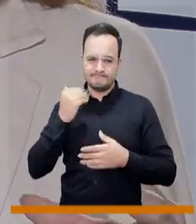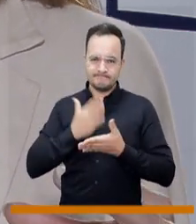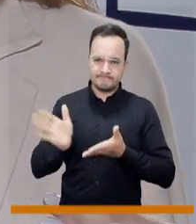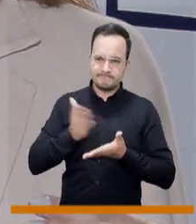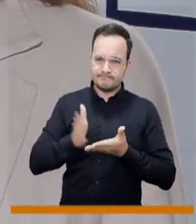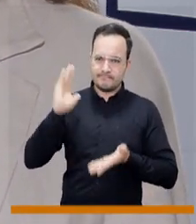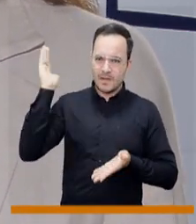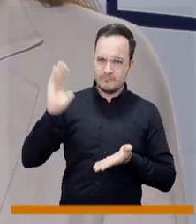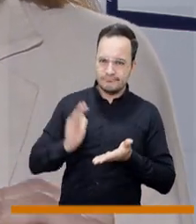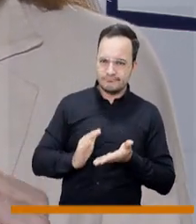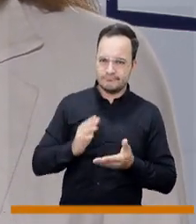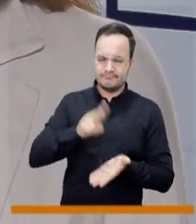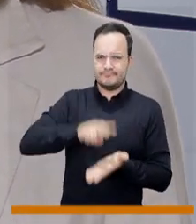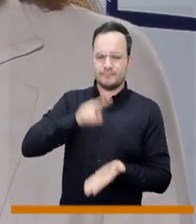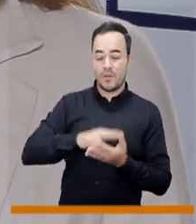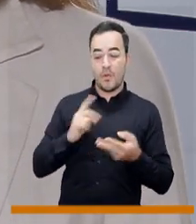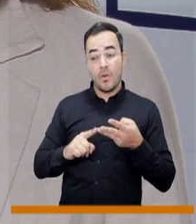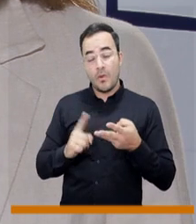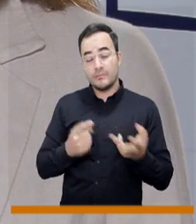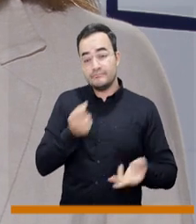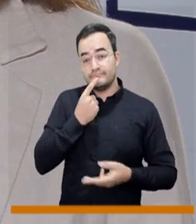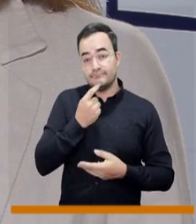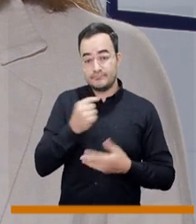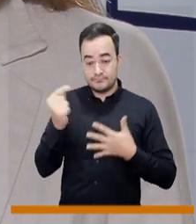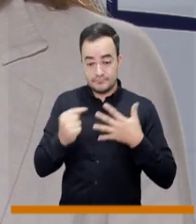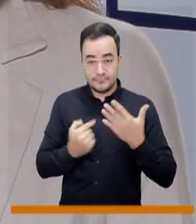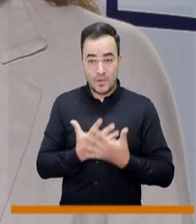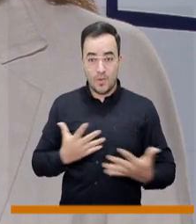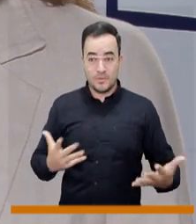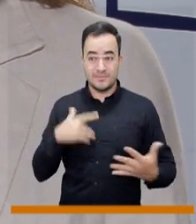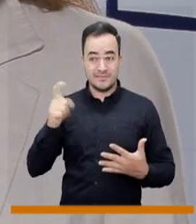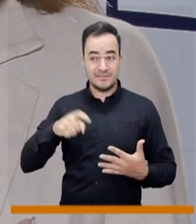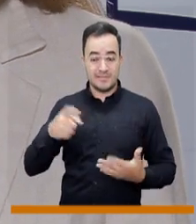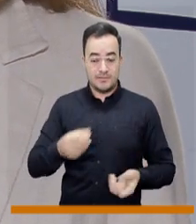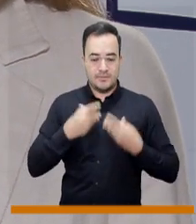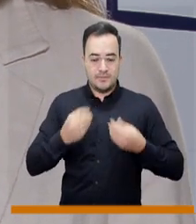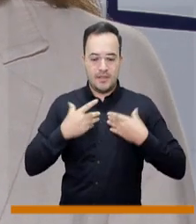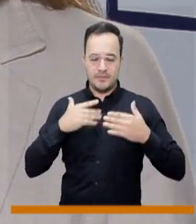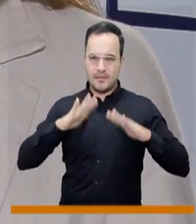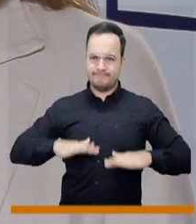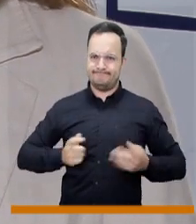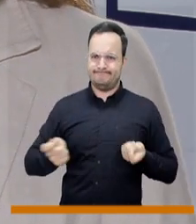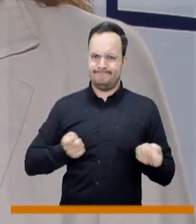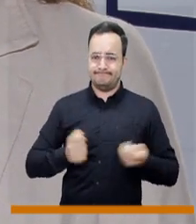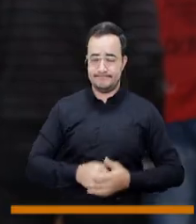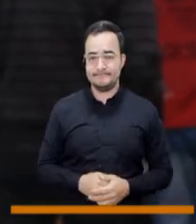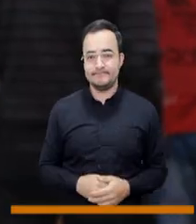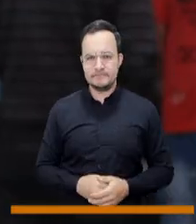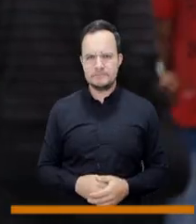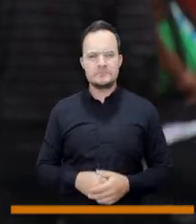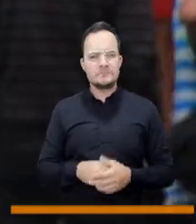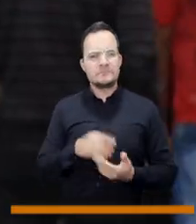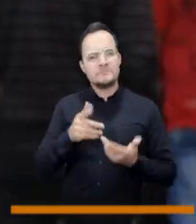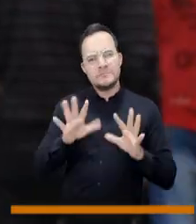y sobre todo al tema del acceso a los medicamentos que es tan importante para poder controlar la enfermedad.